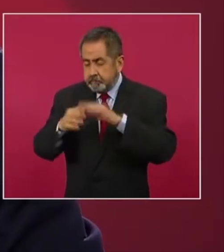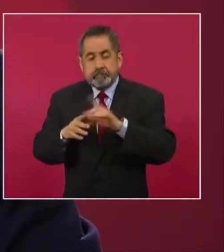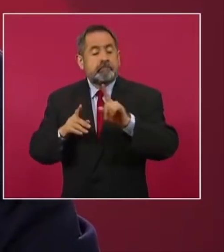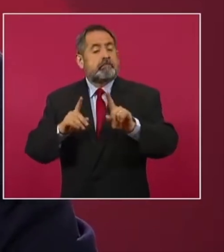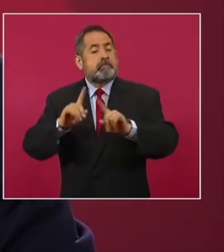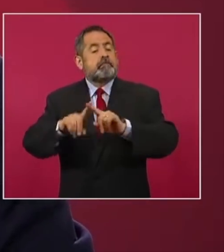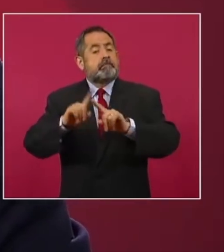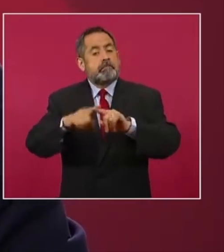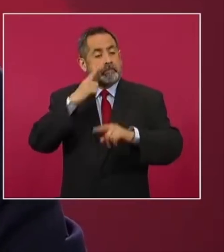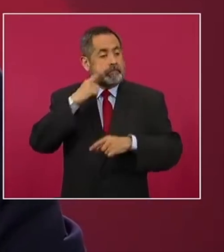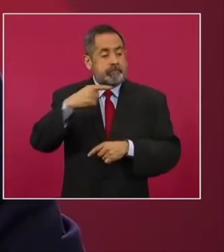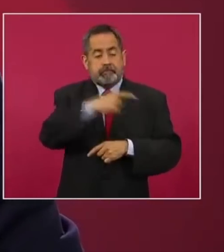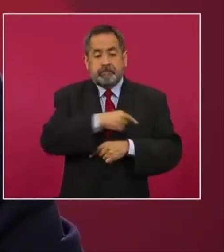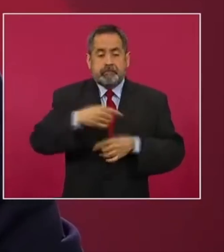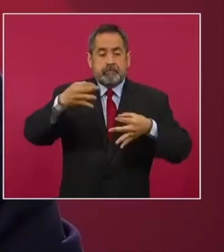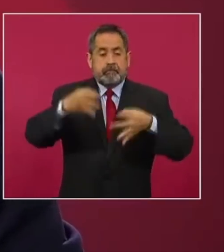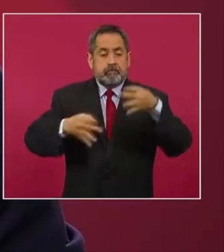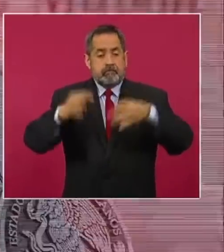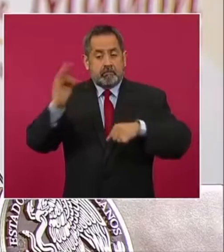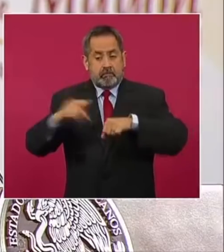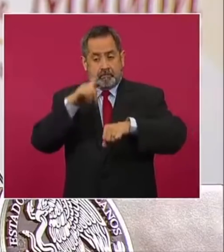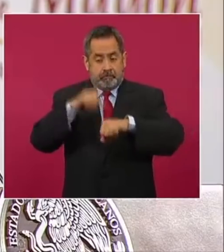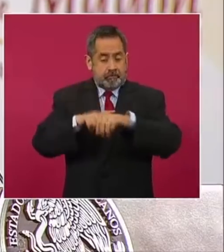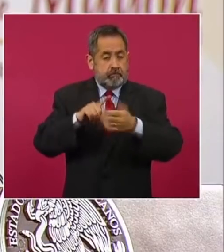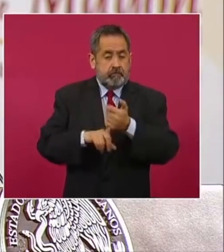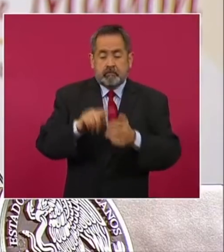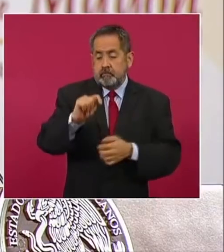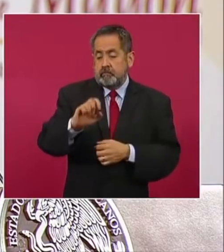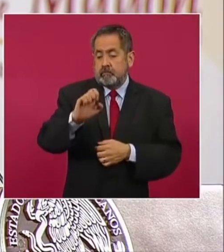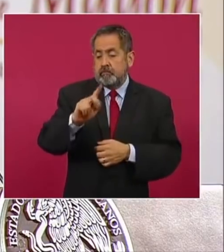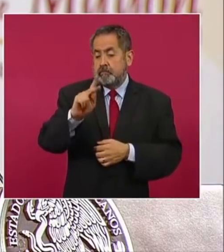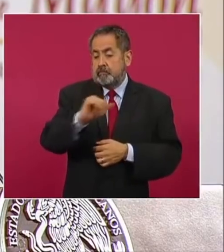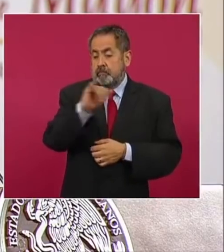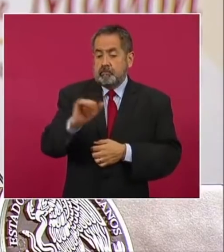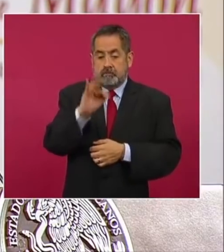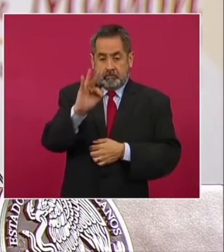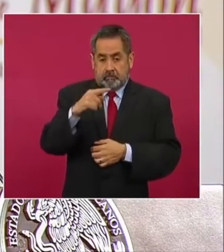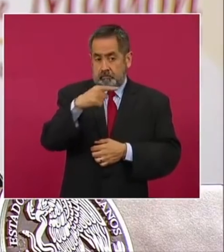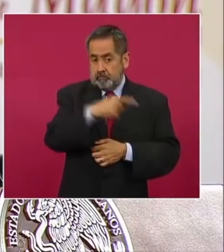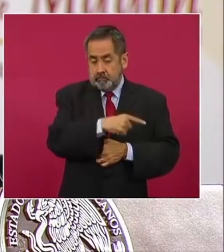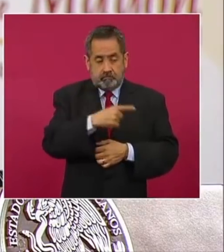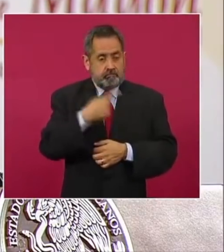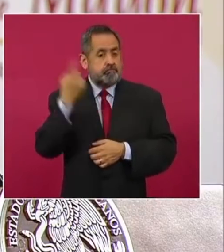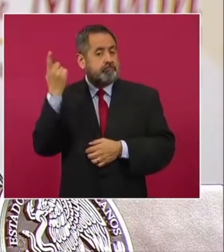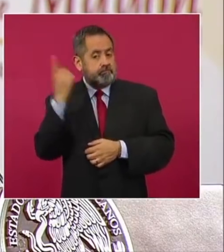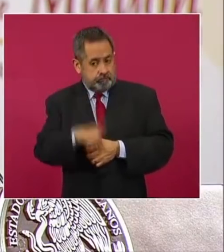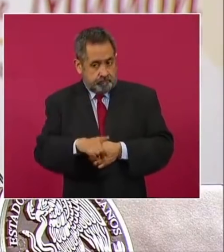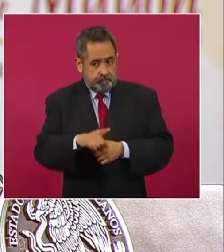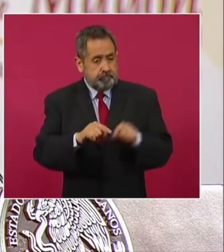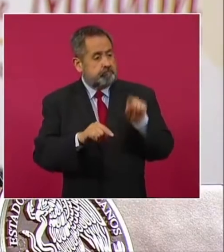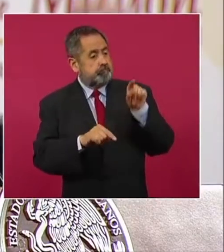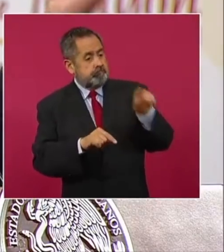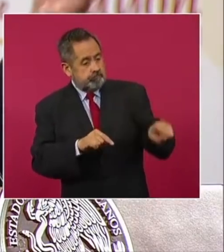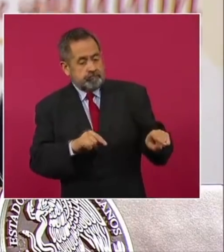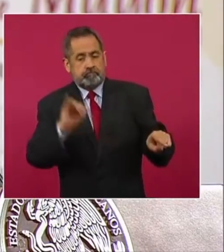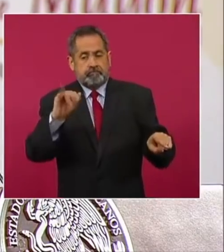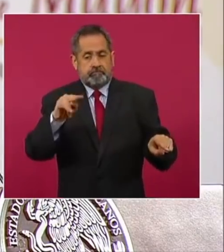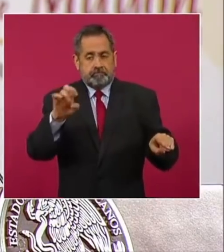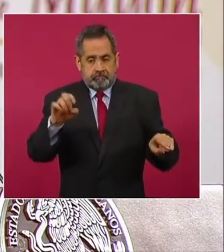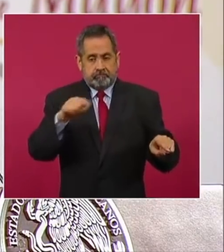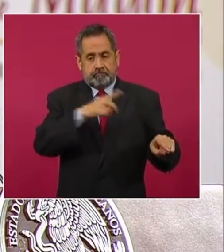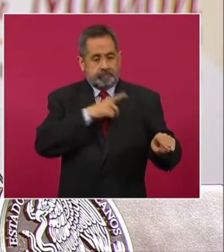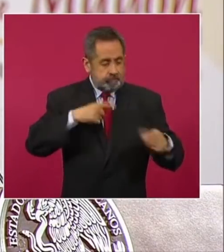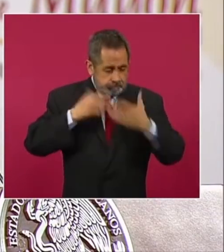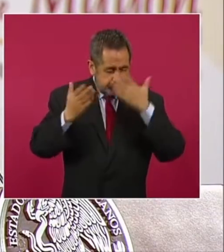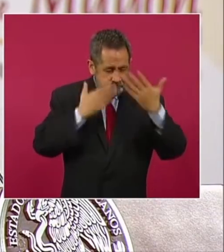Federal Electoral obliga al Instituto Nacional Electoral a hacer una